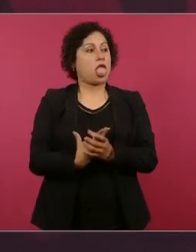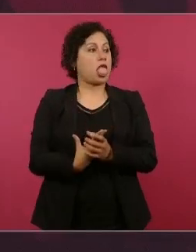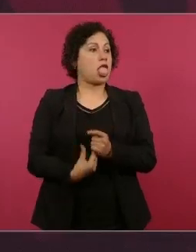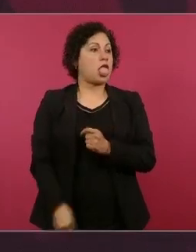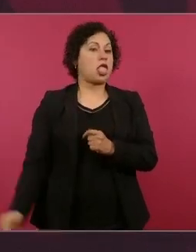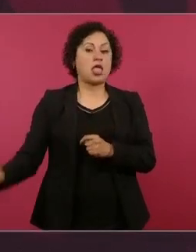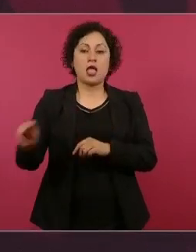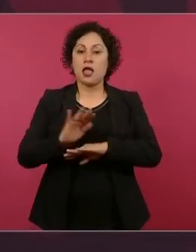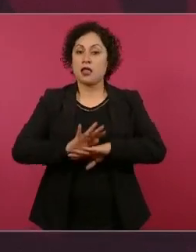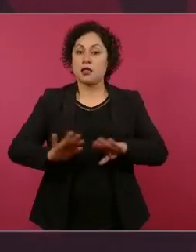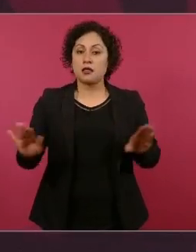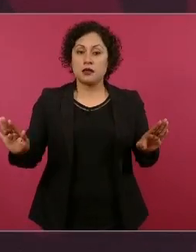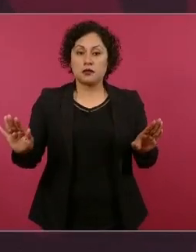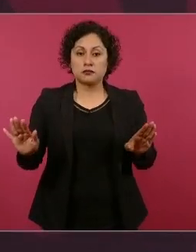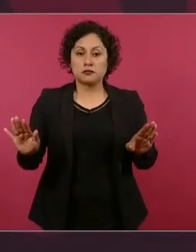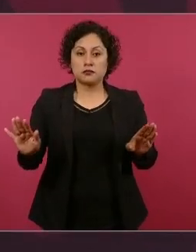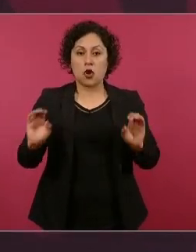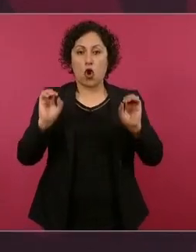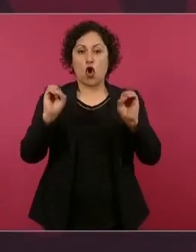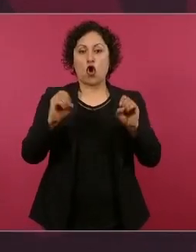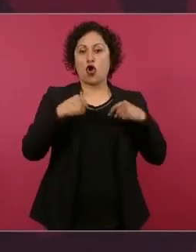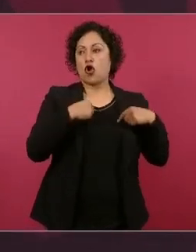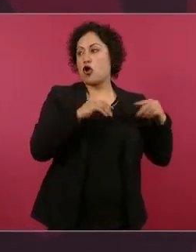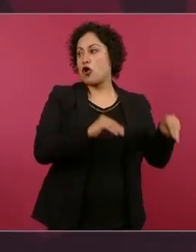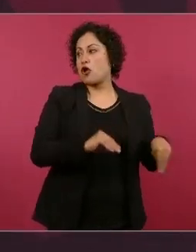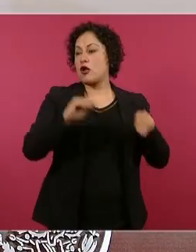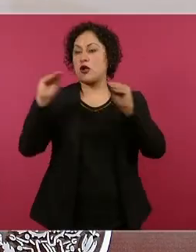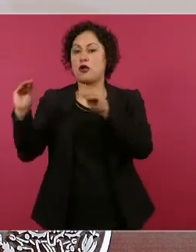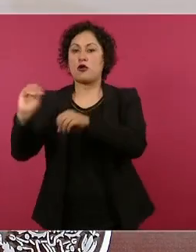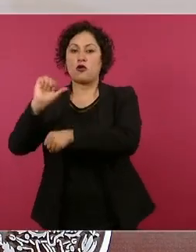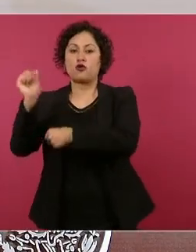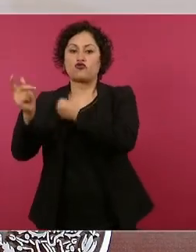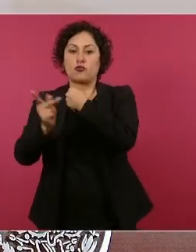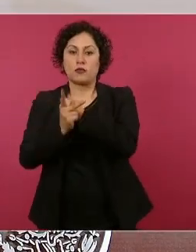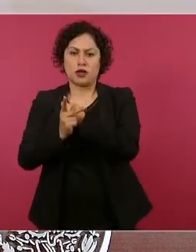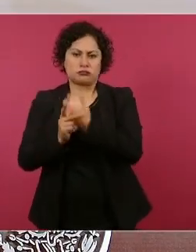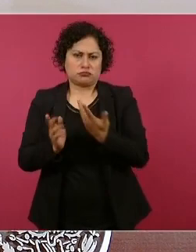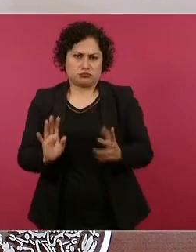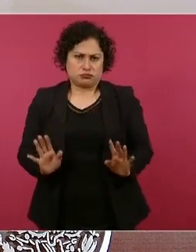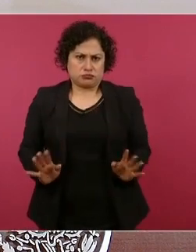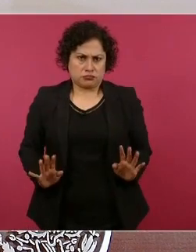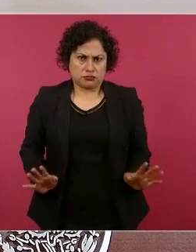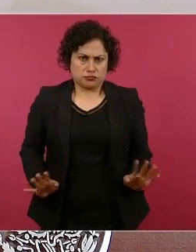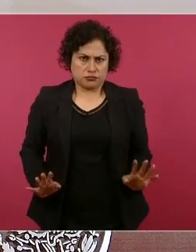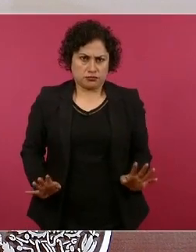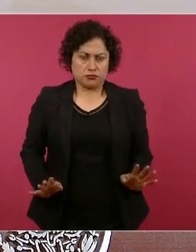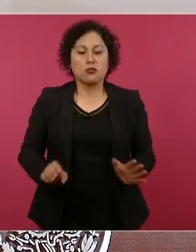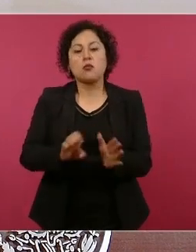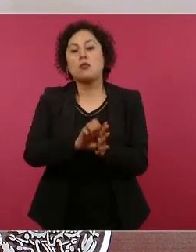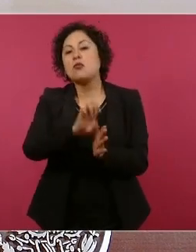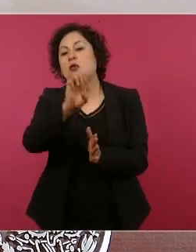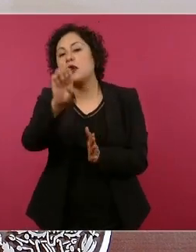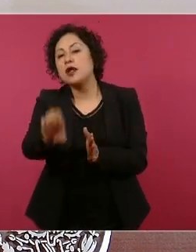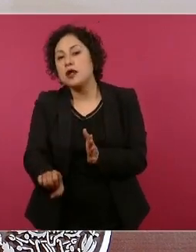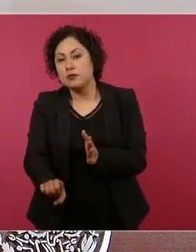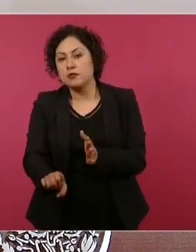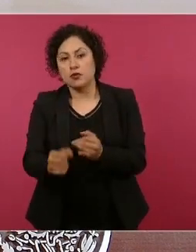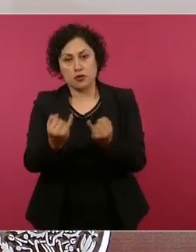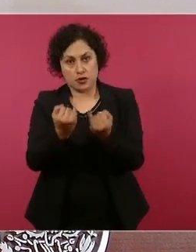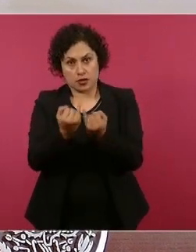no viva en México, igual que mis adversarios que viven aquí,